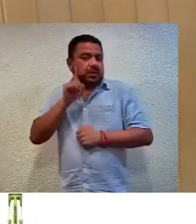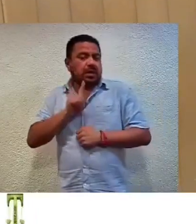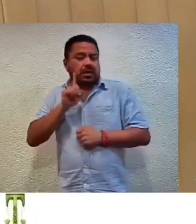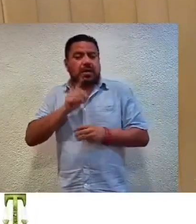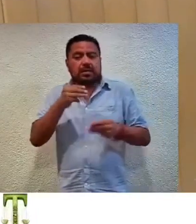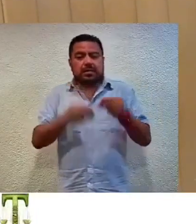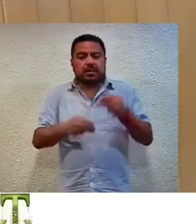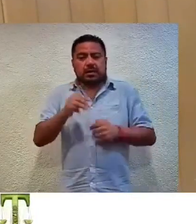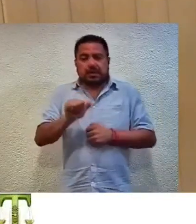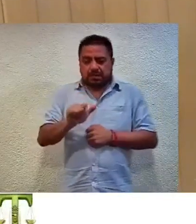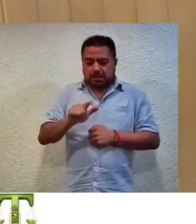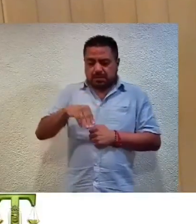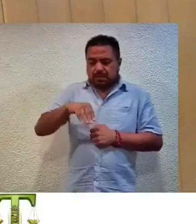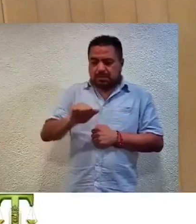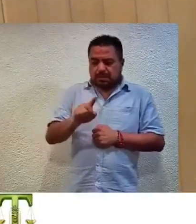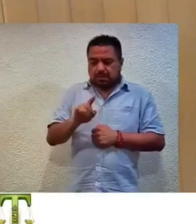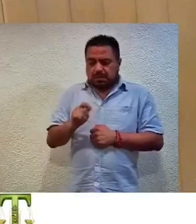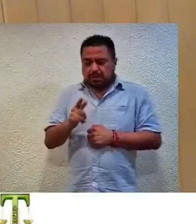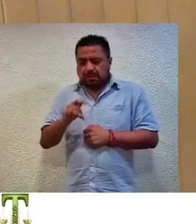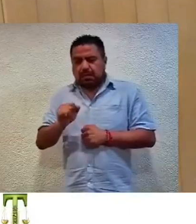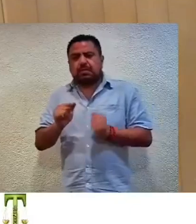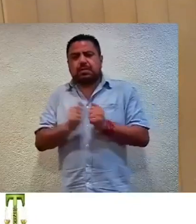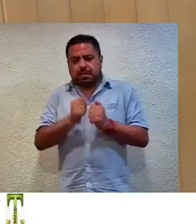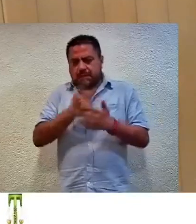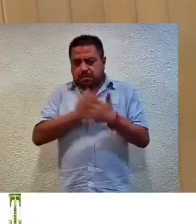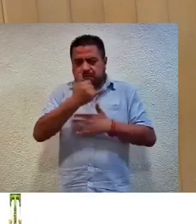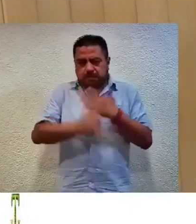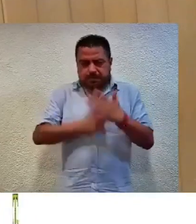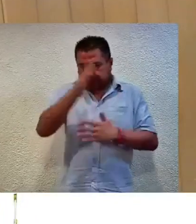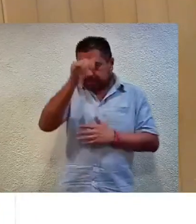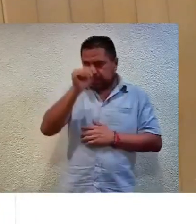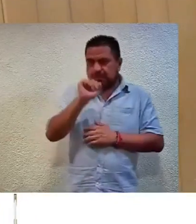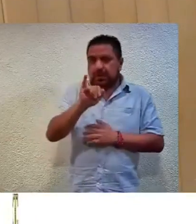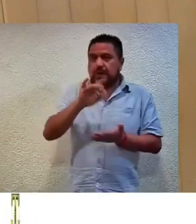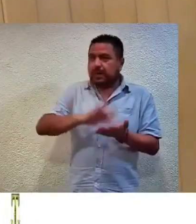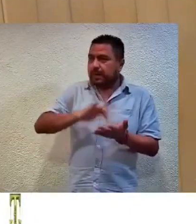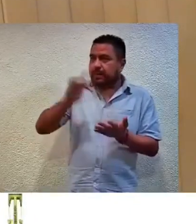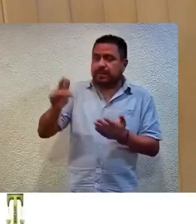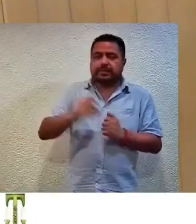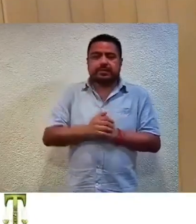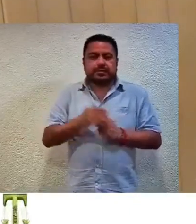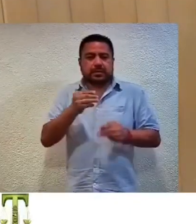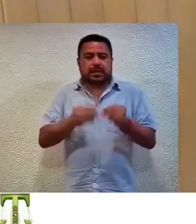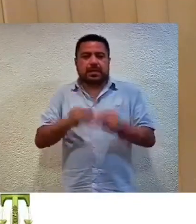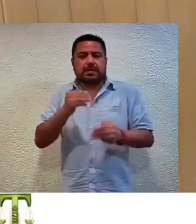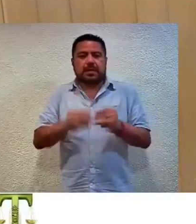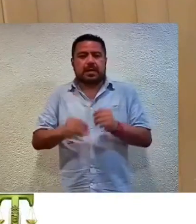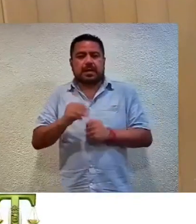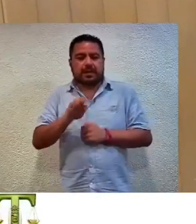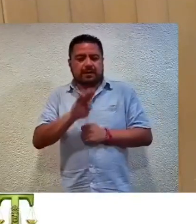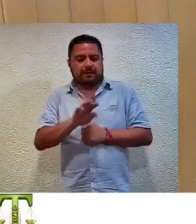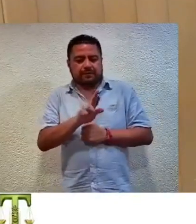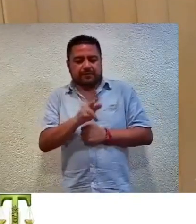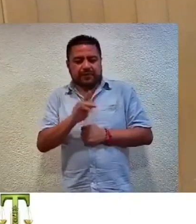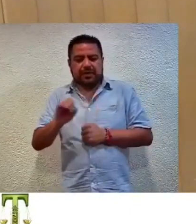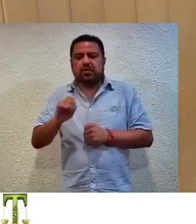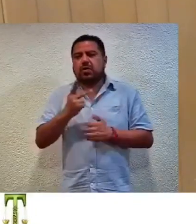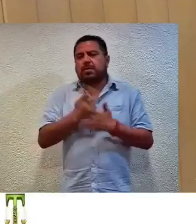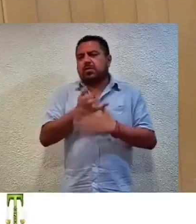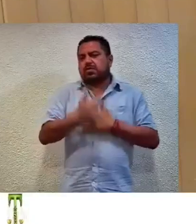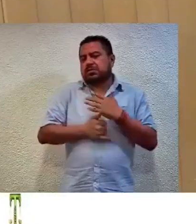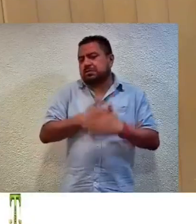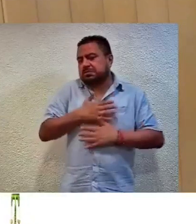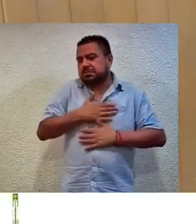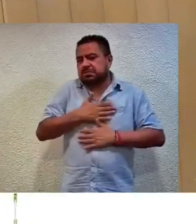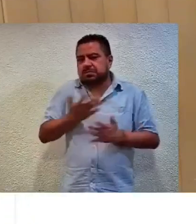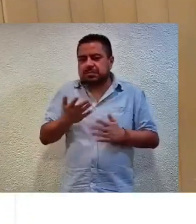Magistrada Almadelia Eugenio Alcaraz. Con los proyectos de acuerdo. Gracias, magistrada. Magistrada Ponente, Hilda Rosa Delgado Brito. Son los proyectos.